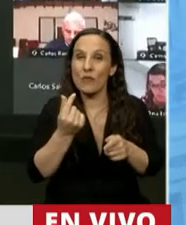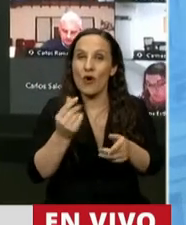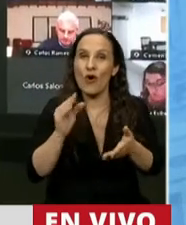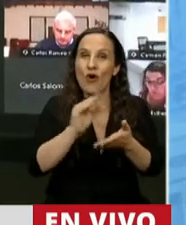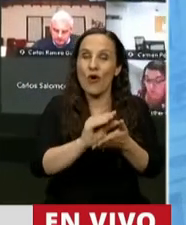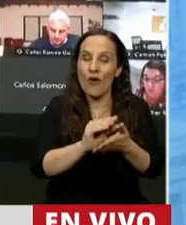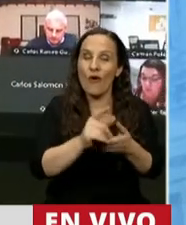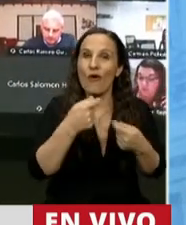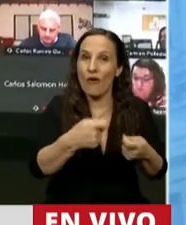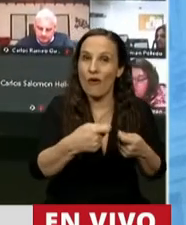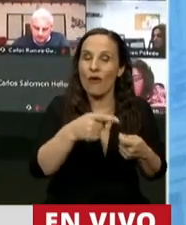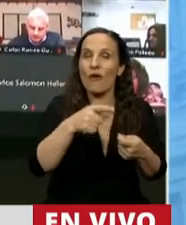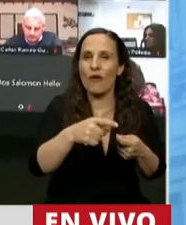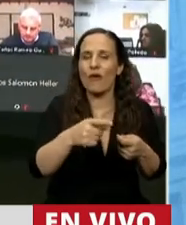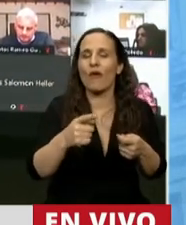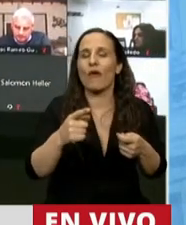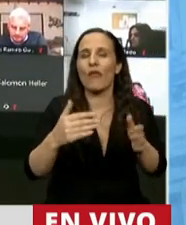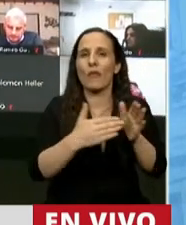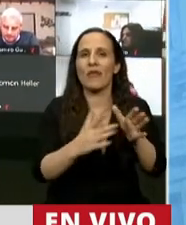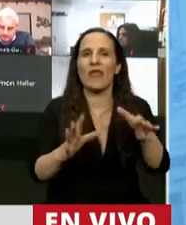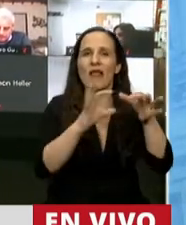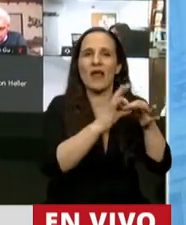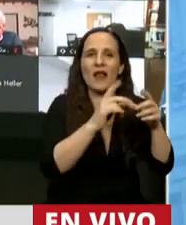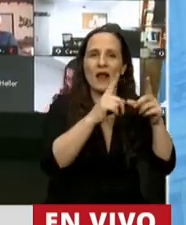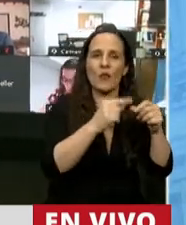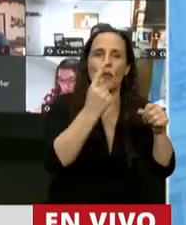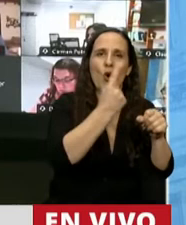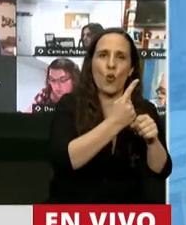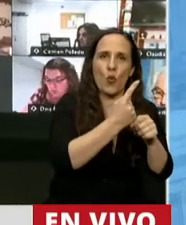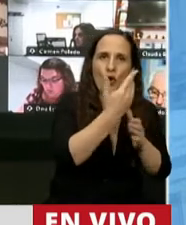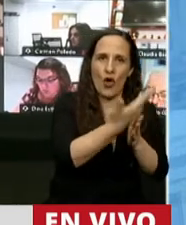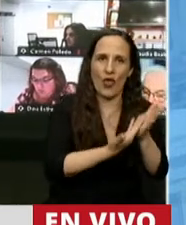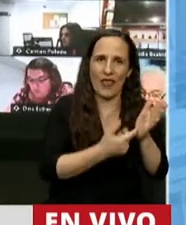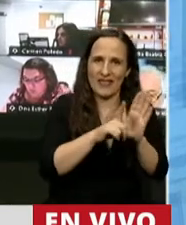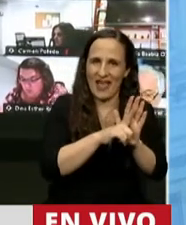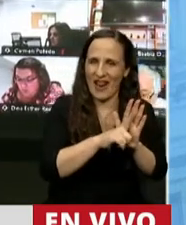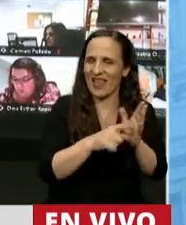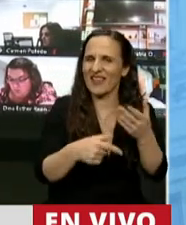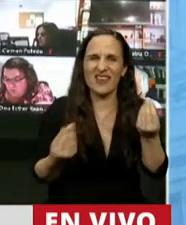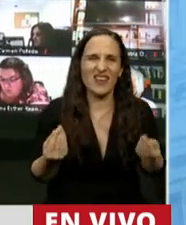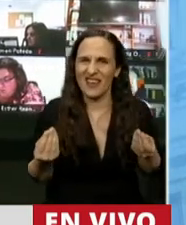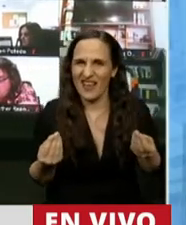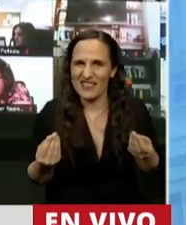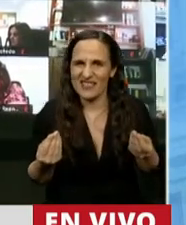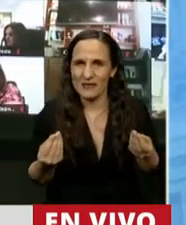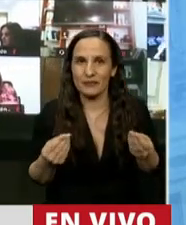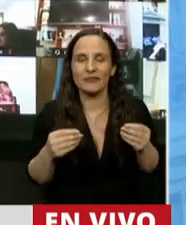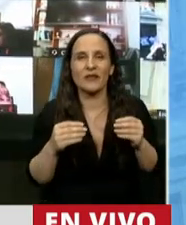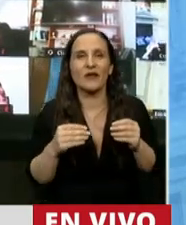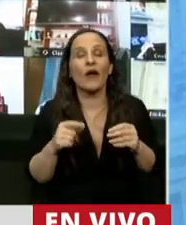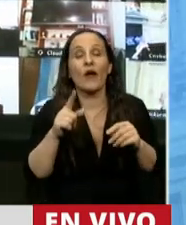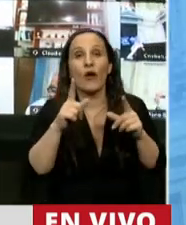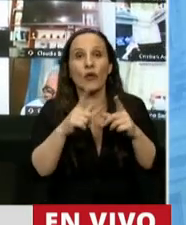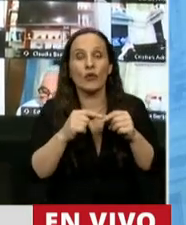aprobado en el artículo 1 de la presente. Es decir, la coparticipación del artículo 8 de la ley 23